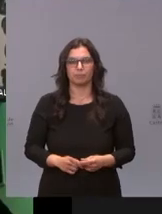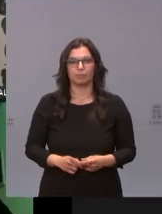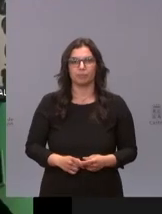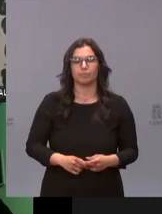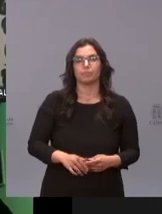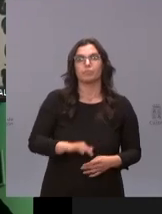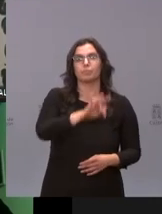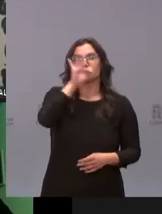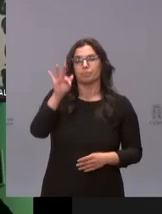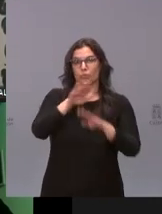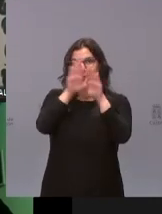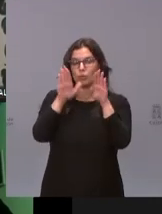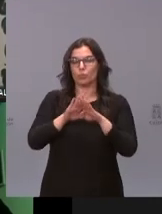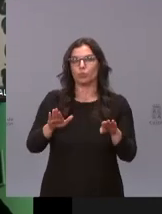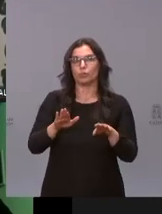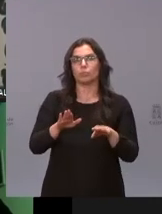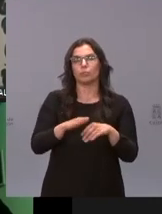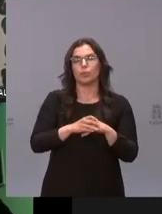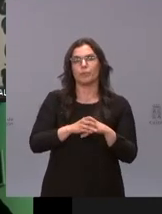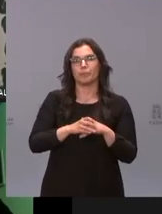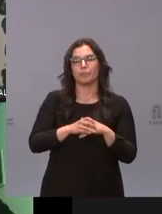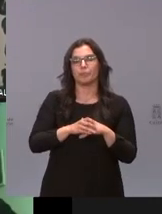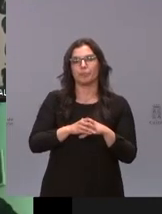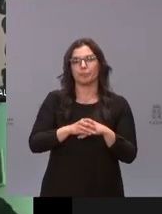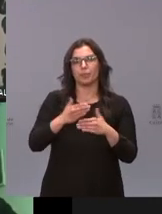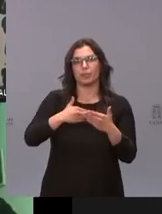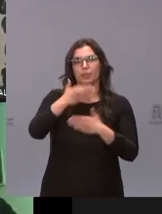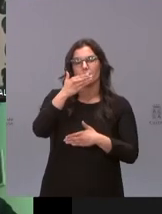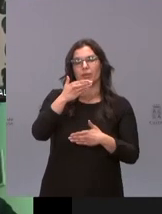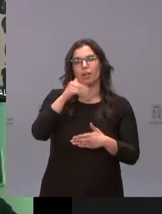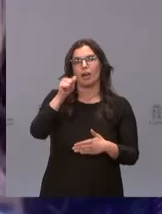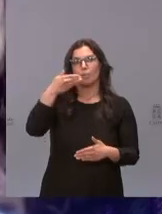y cierra este turno de preguntas Enar Díaz del diario ABC